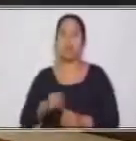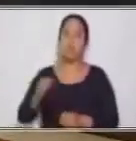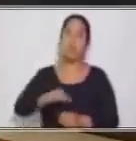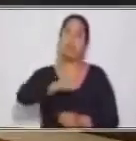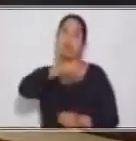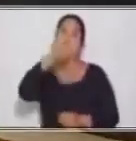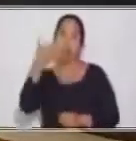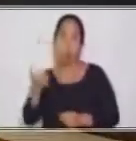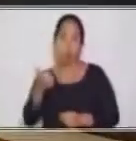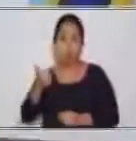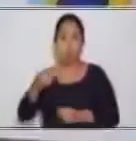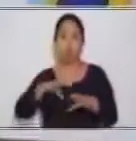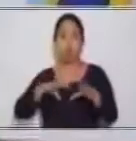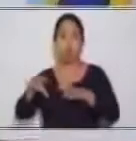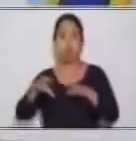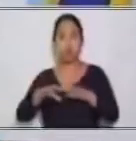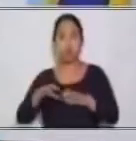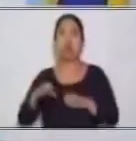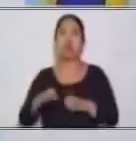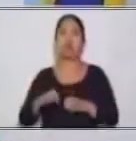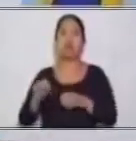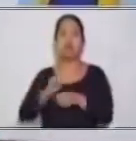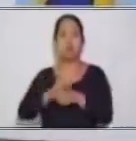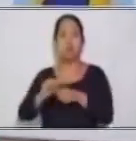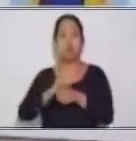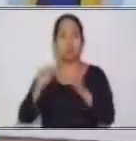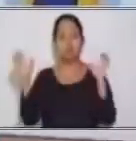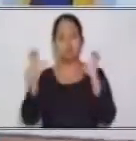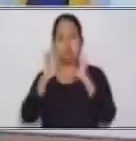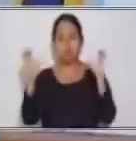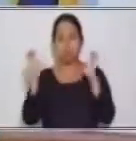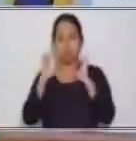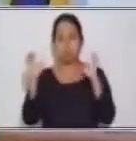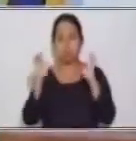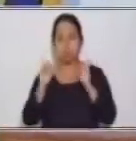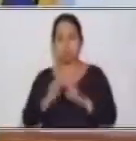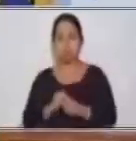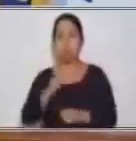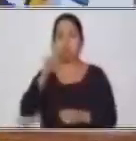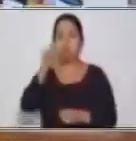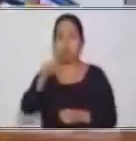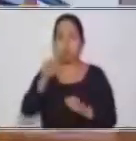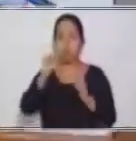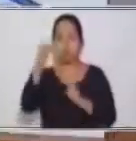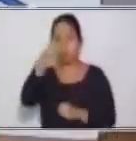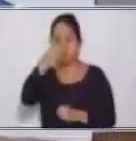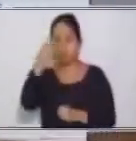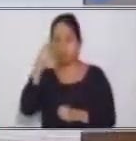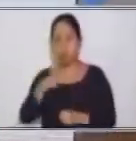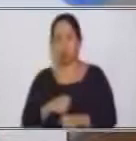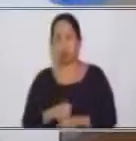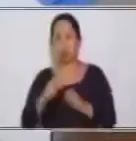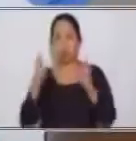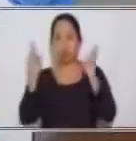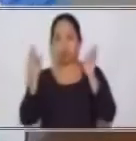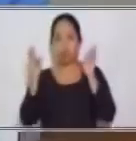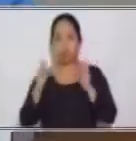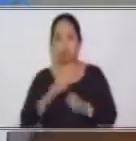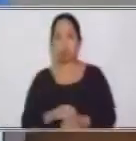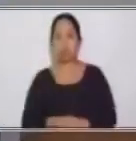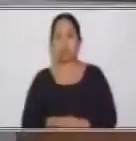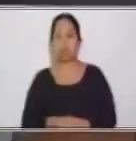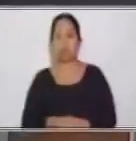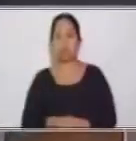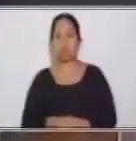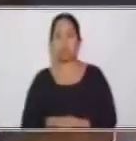actividad, el ejercicio y el reto para poder trabajar este tema por medio de la cual el día de hoy lleve a cabo,